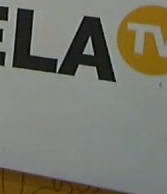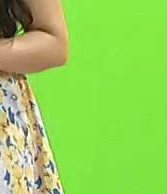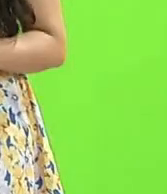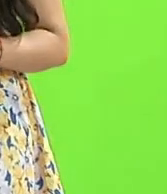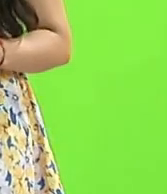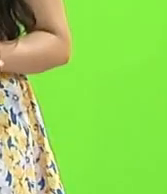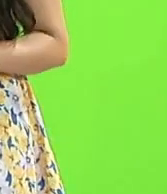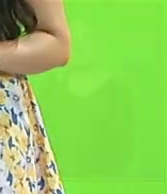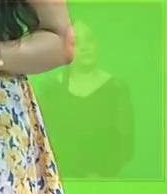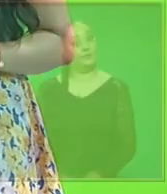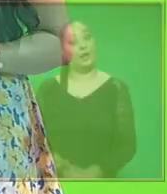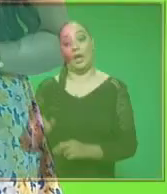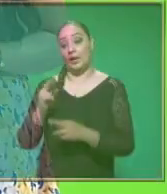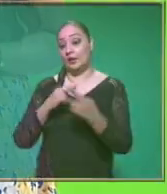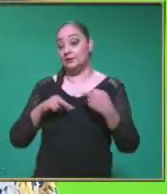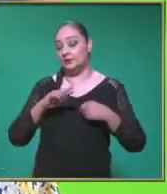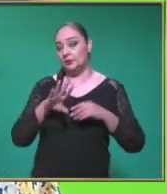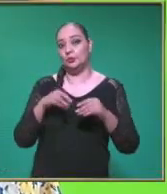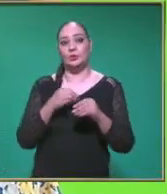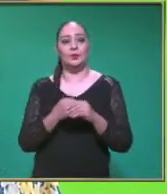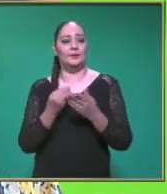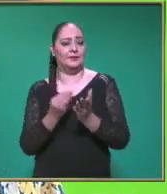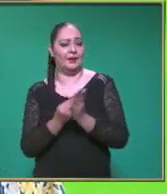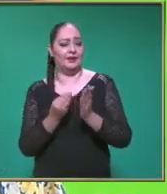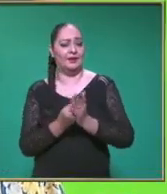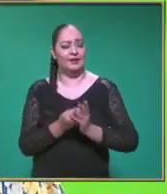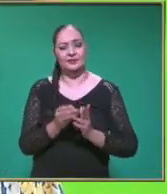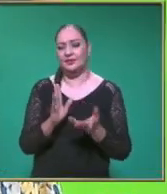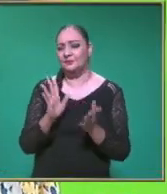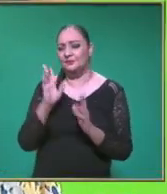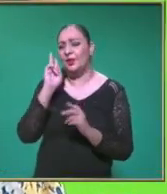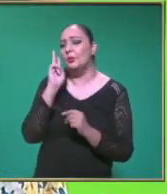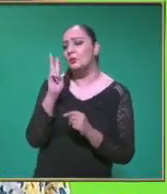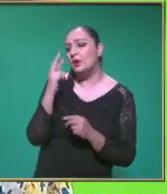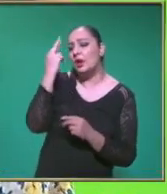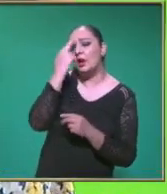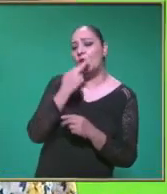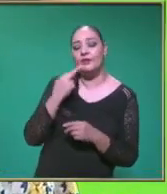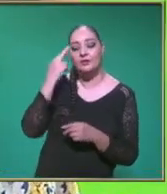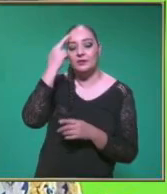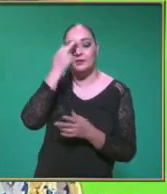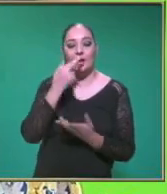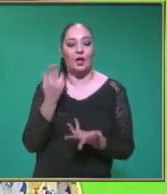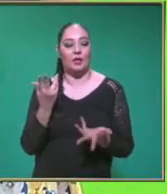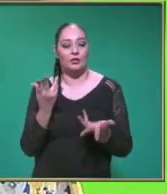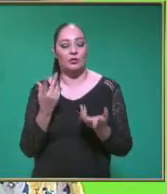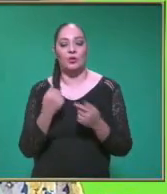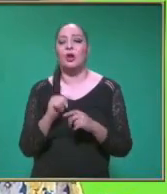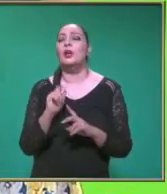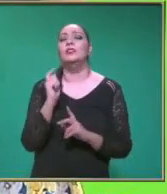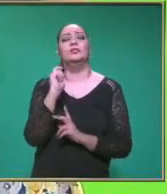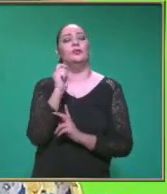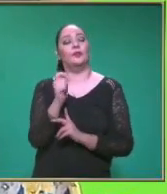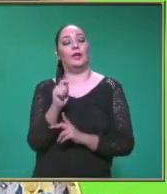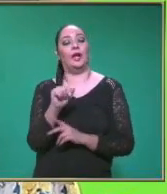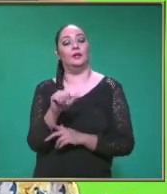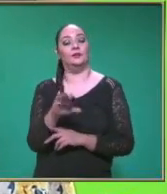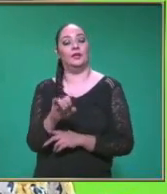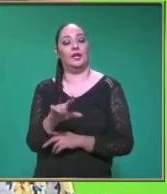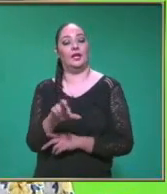Bueno pues ya estamos de regreso Jóvenes Nos quedamos Profe Analizando El concepto de aceleración